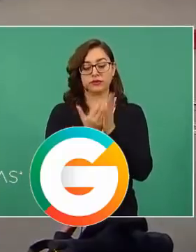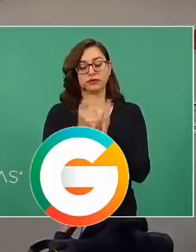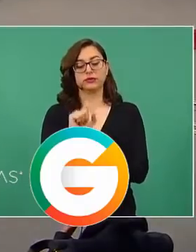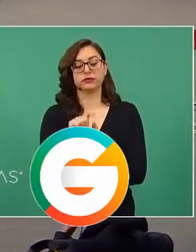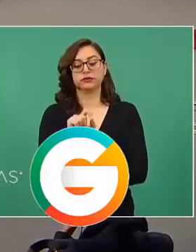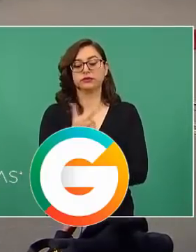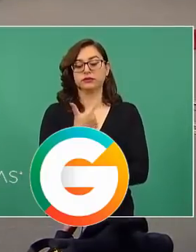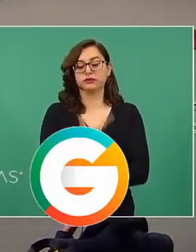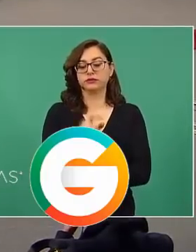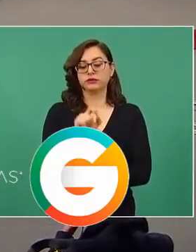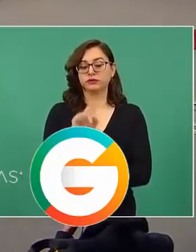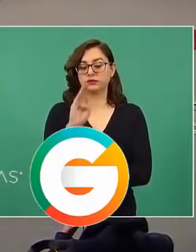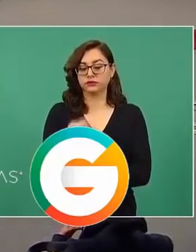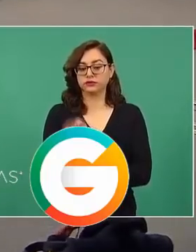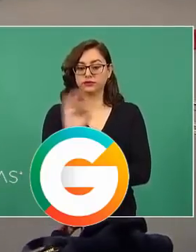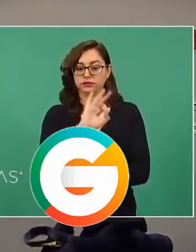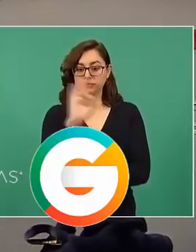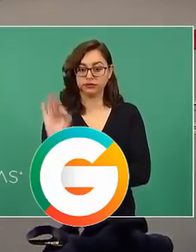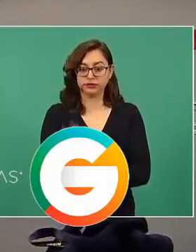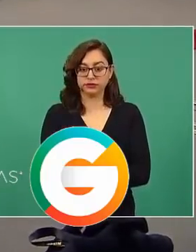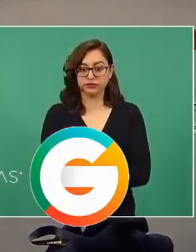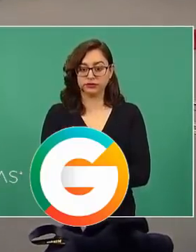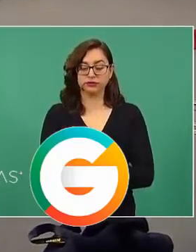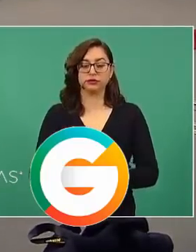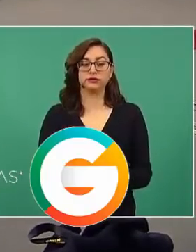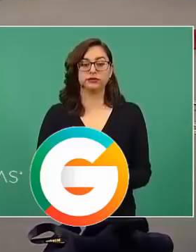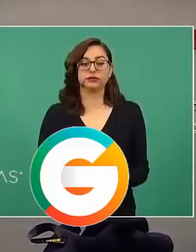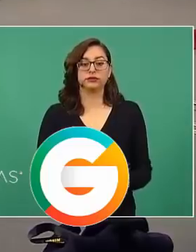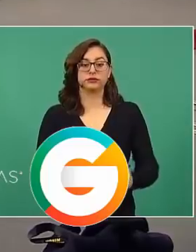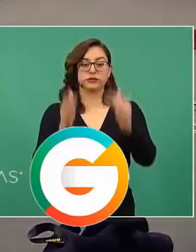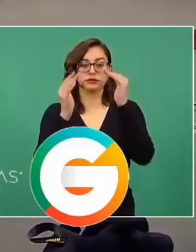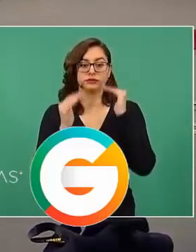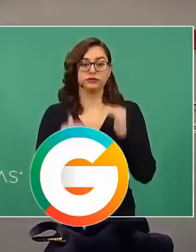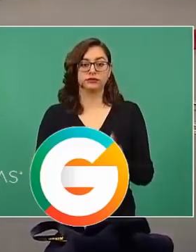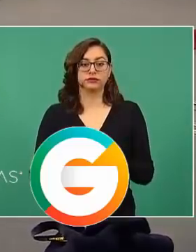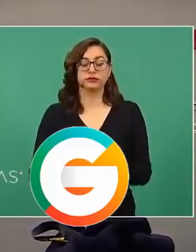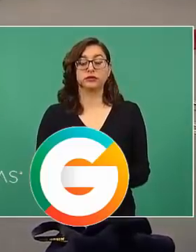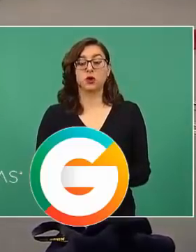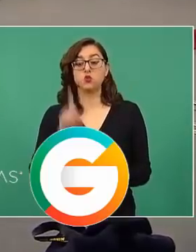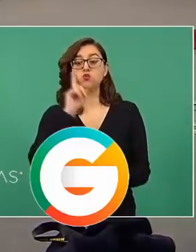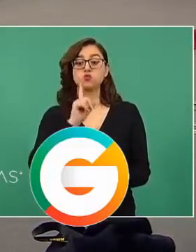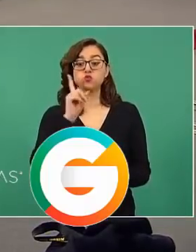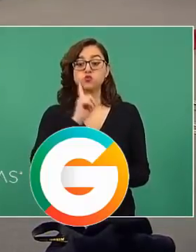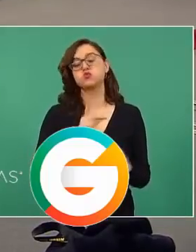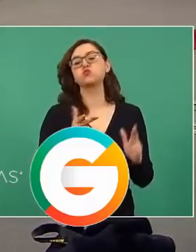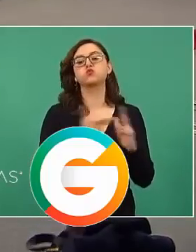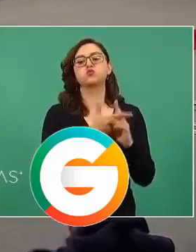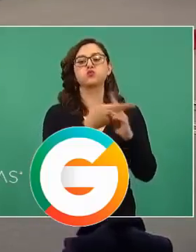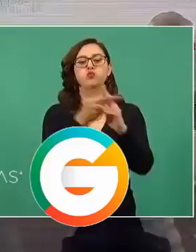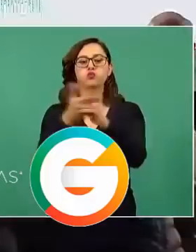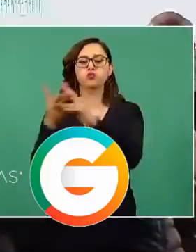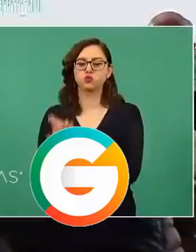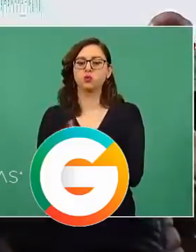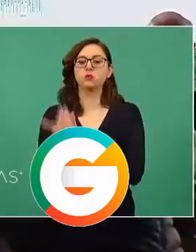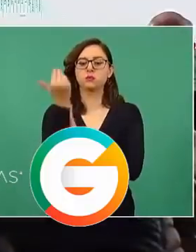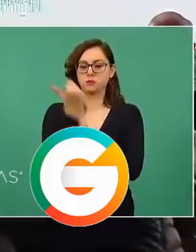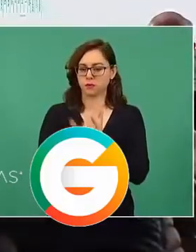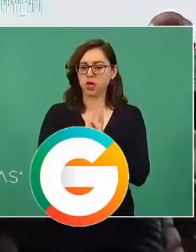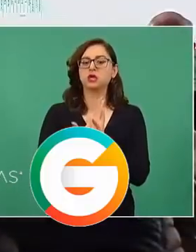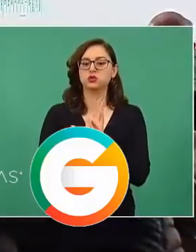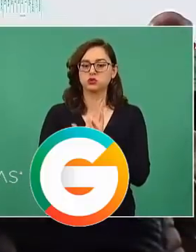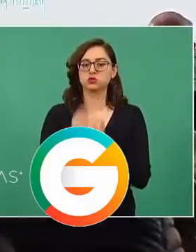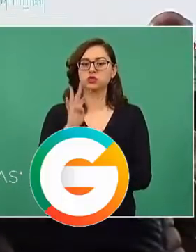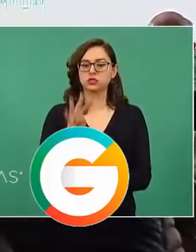.9 por ciento. Adelante. Y en el feminicidio de 19.3 por ciento.